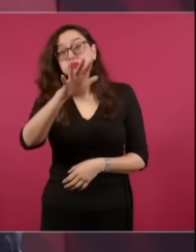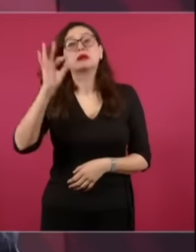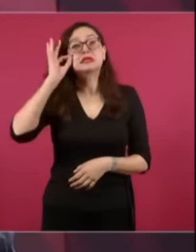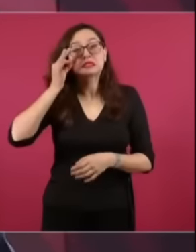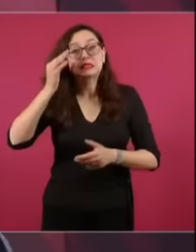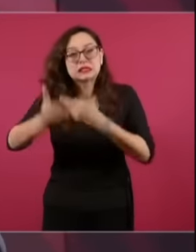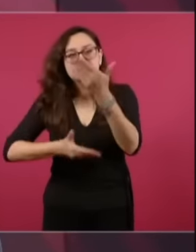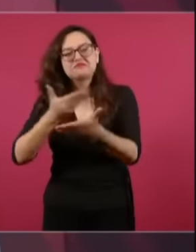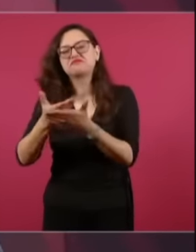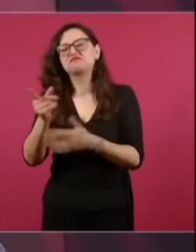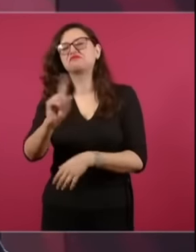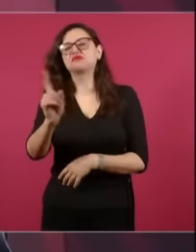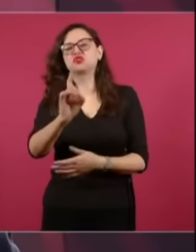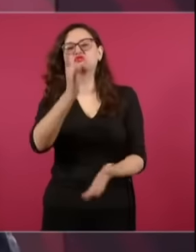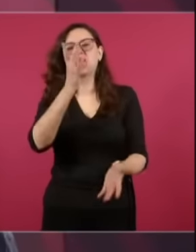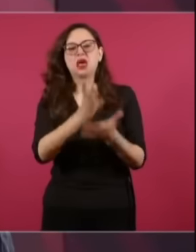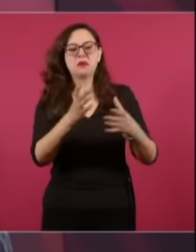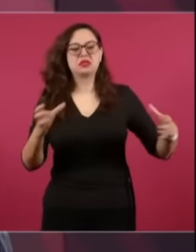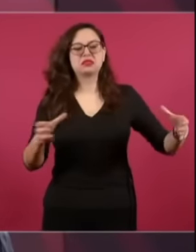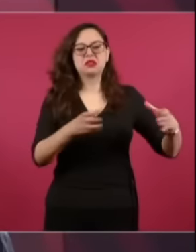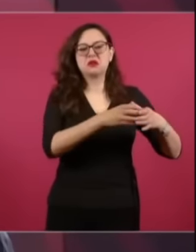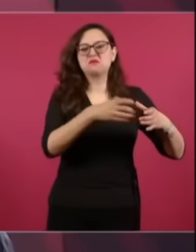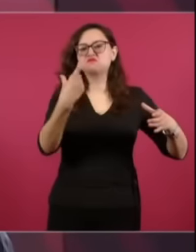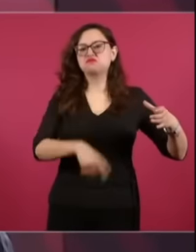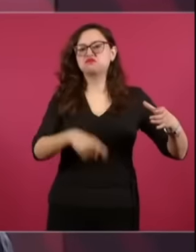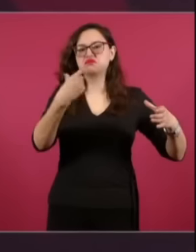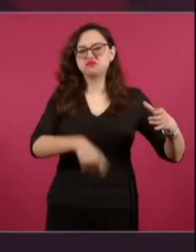político y de la delincuencia organizada.